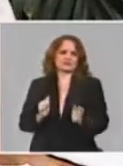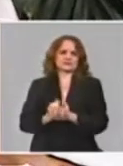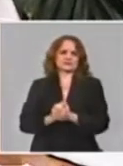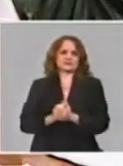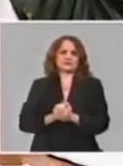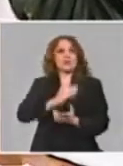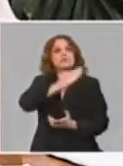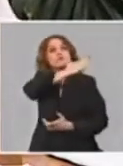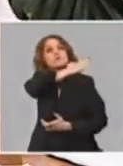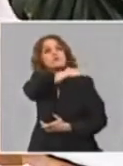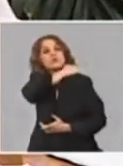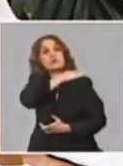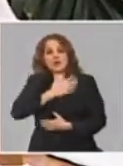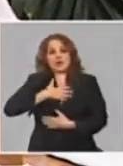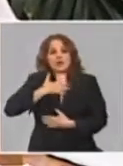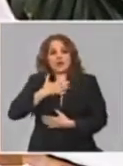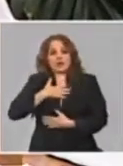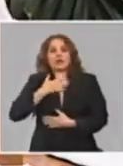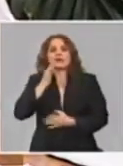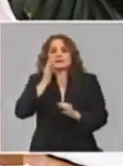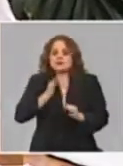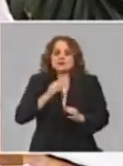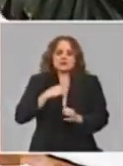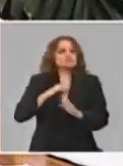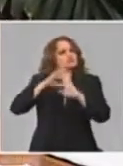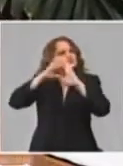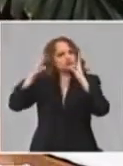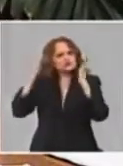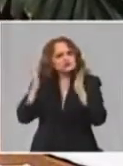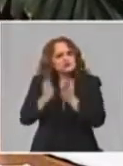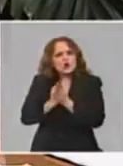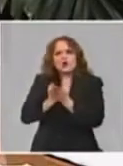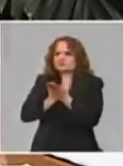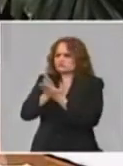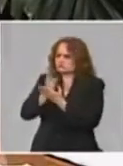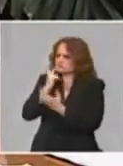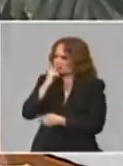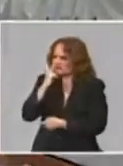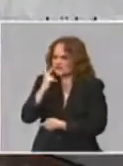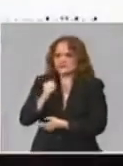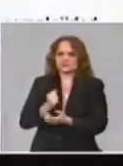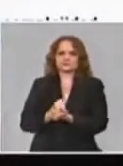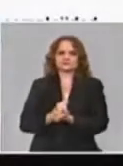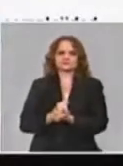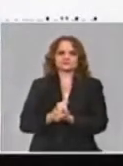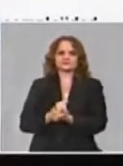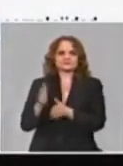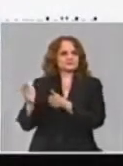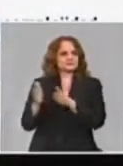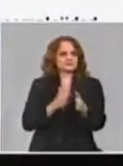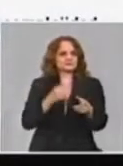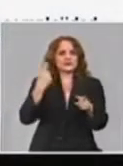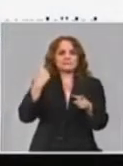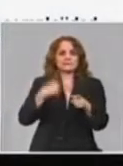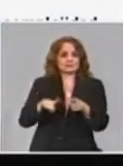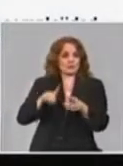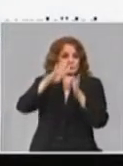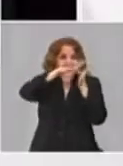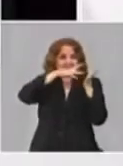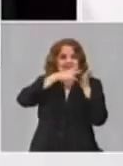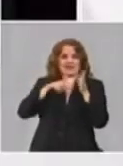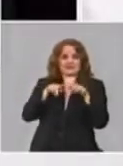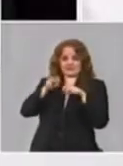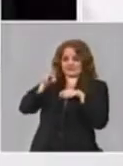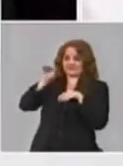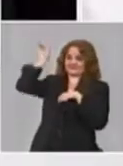pulmonares, por ejemplo, pero en general todos van a tener una secuencia. La otra que quise traerle es la misma lógica